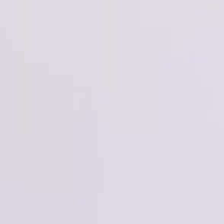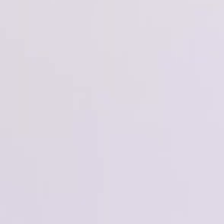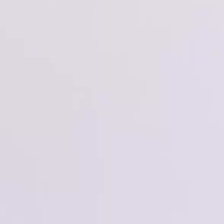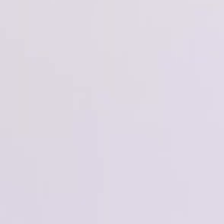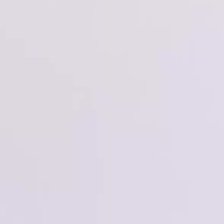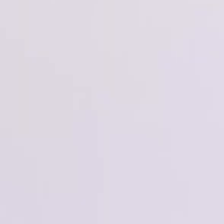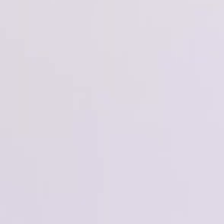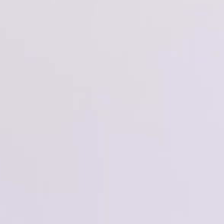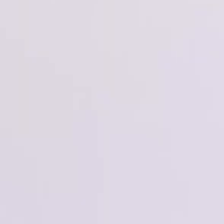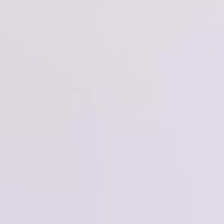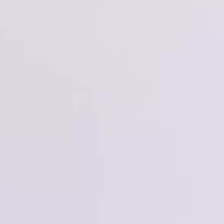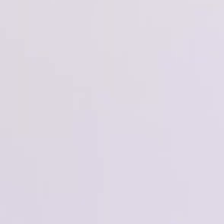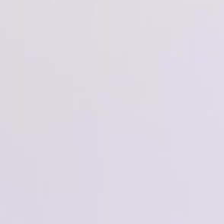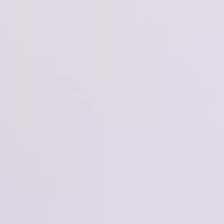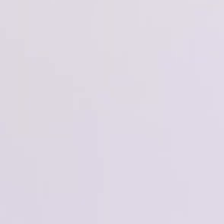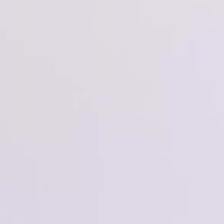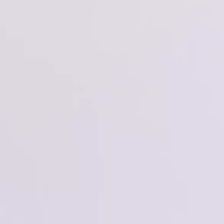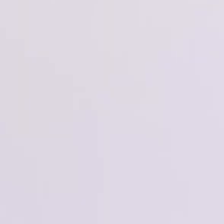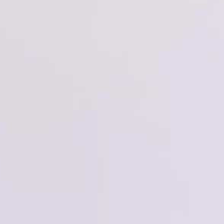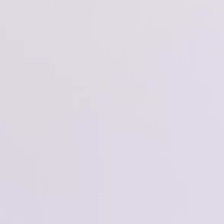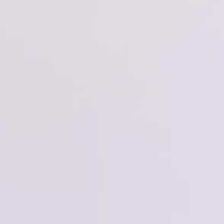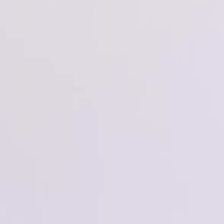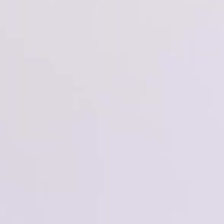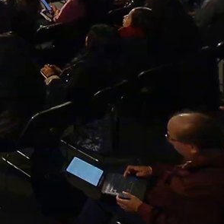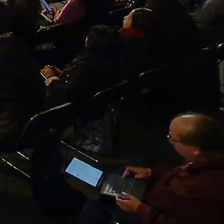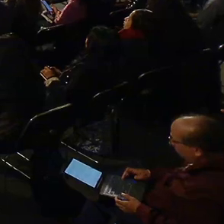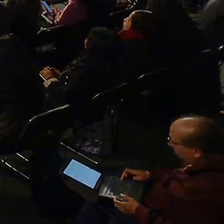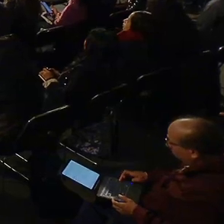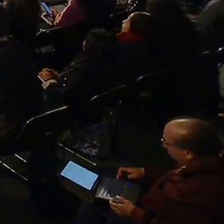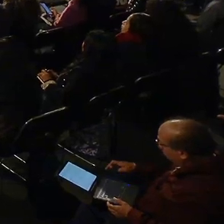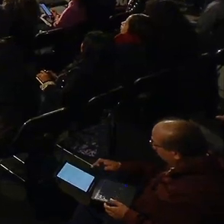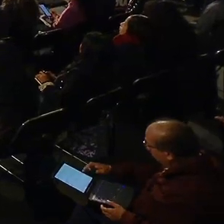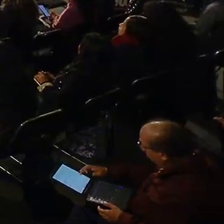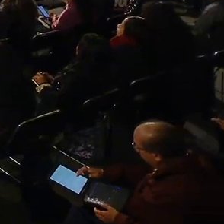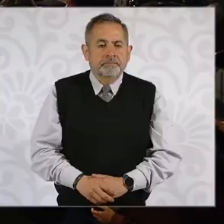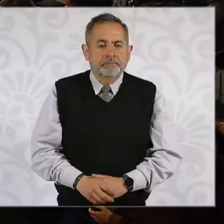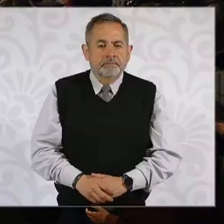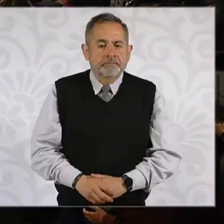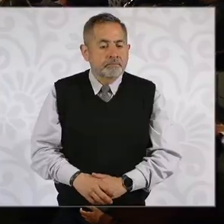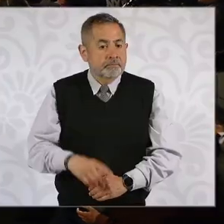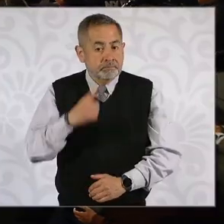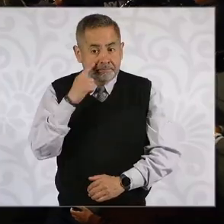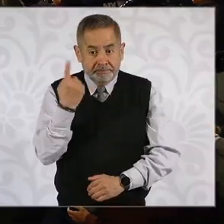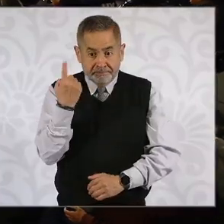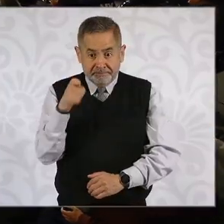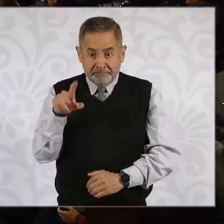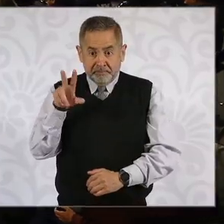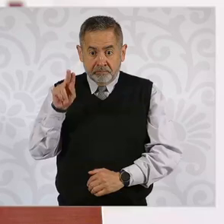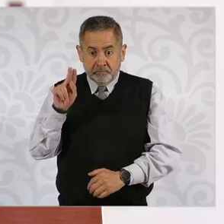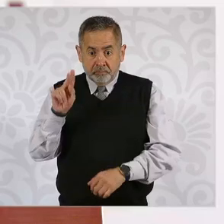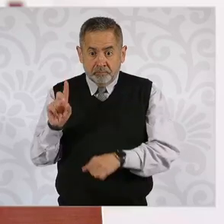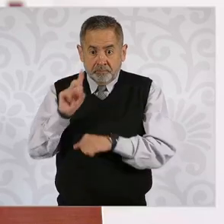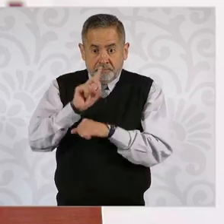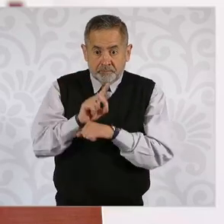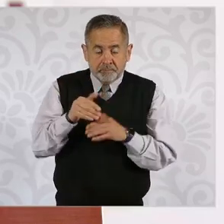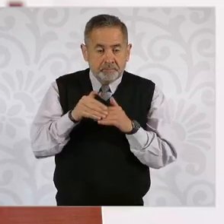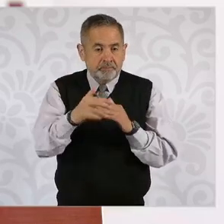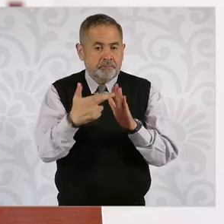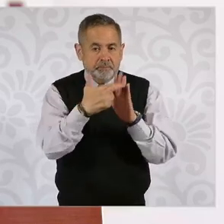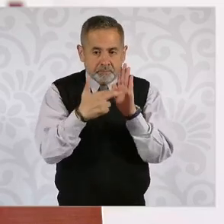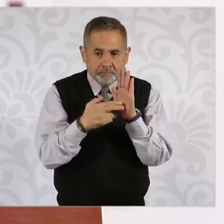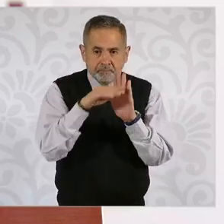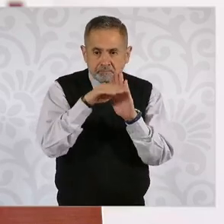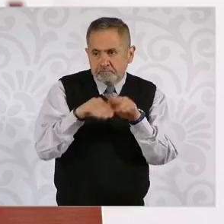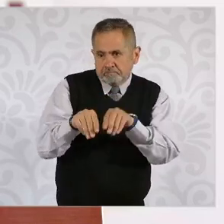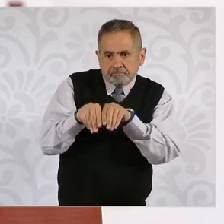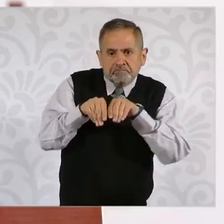si quieres comentar también, Mario. Son 180 días para que entren las normas,